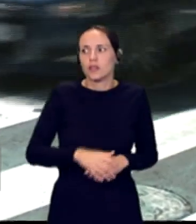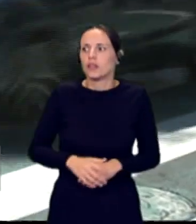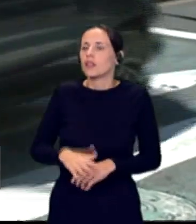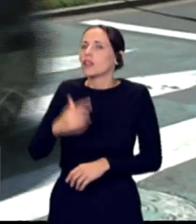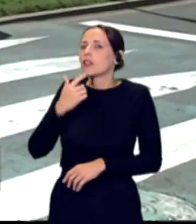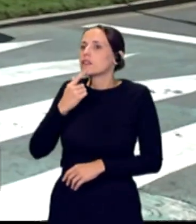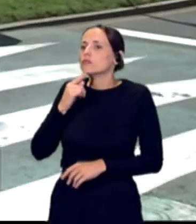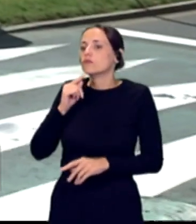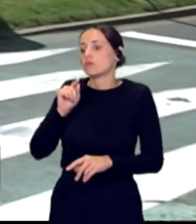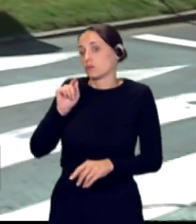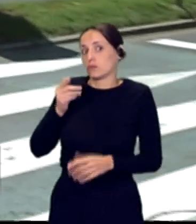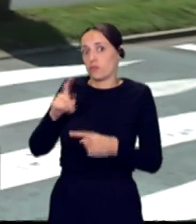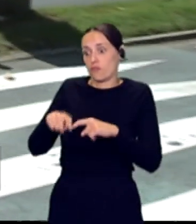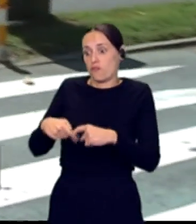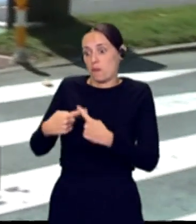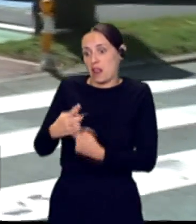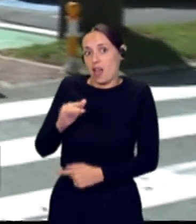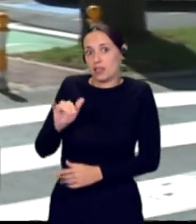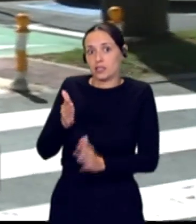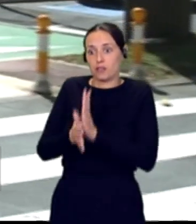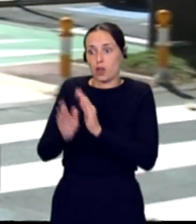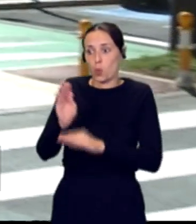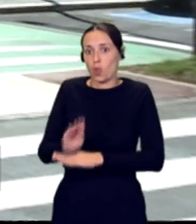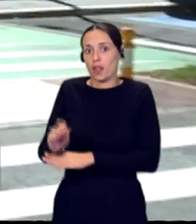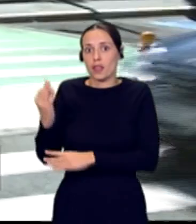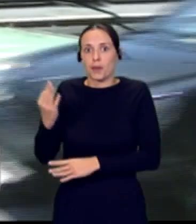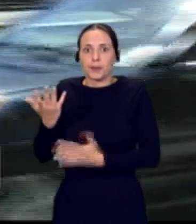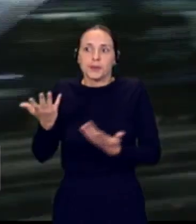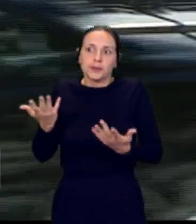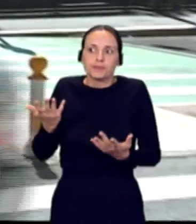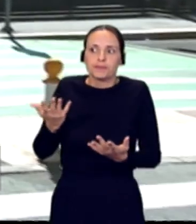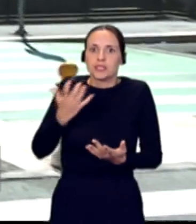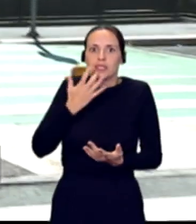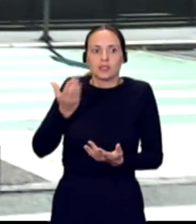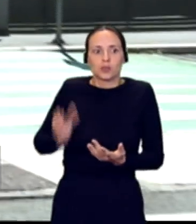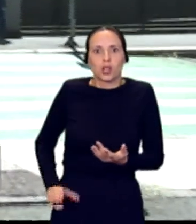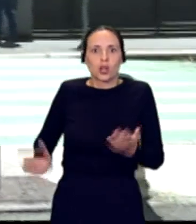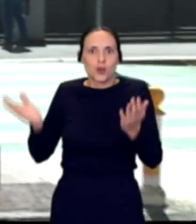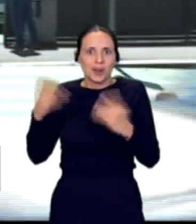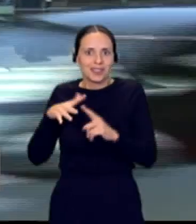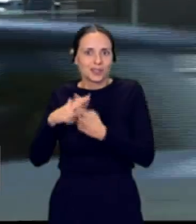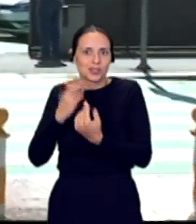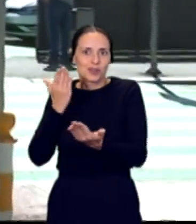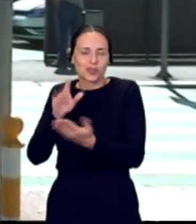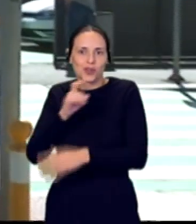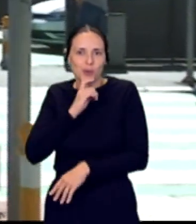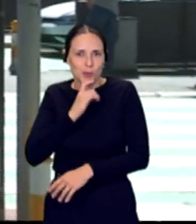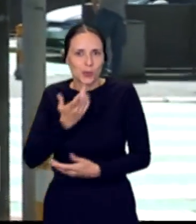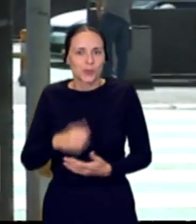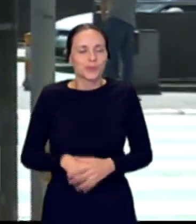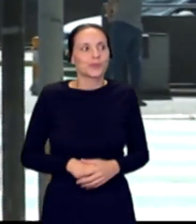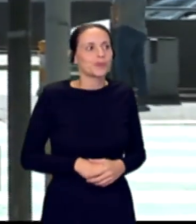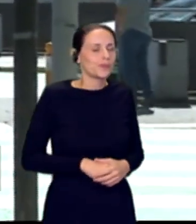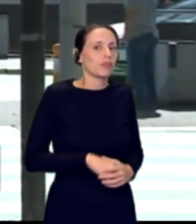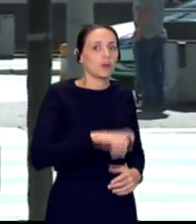cuidar. ¿Es difícil llevar esta situación a cabo sin recibir salario? Me imagino que sí. Es muy difícil porque cuando